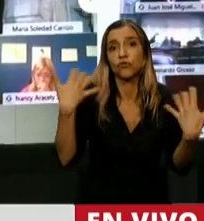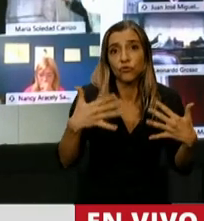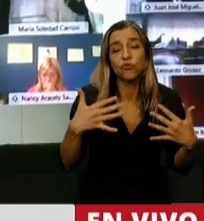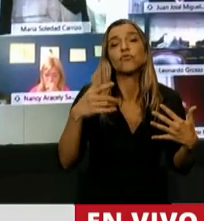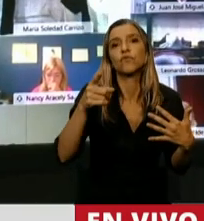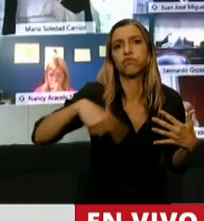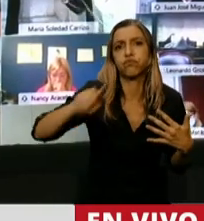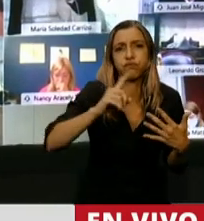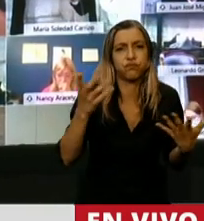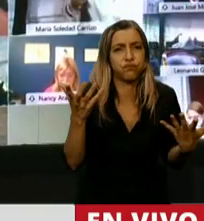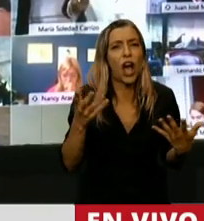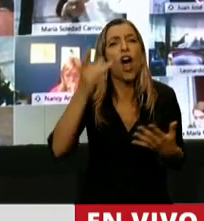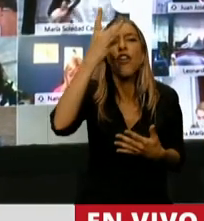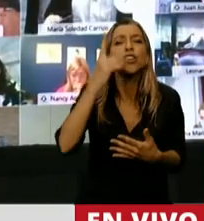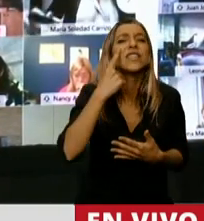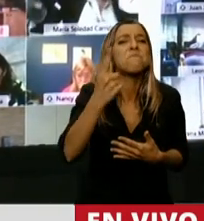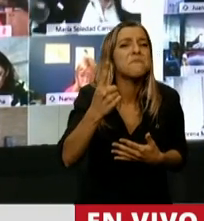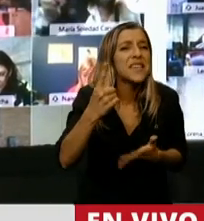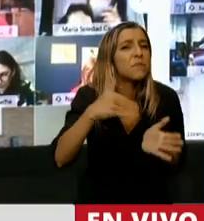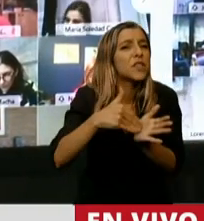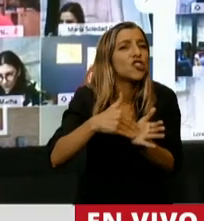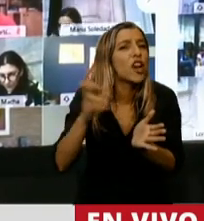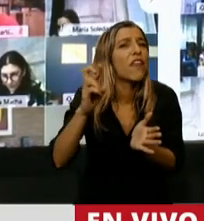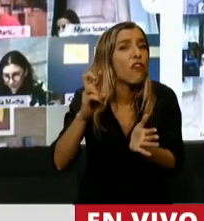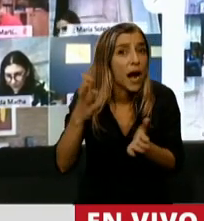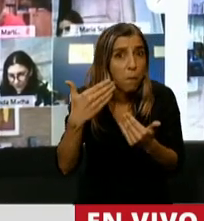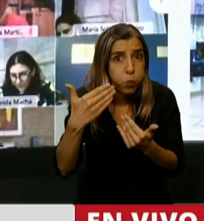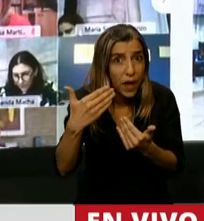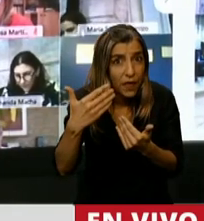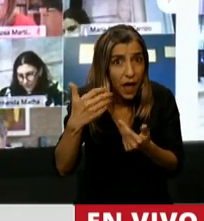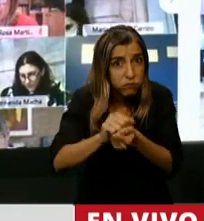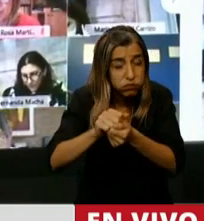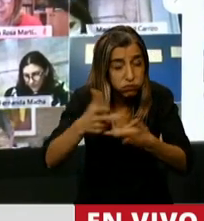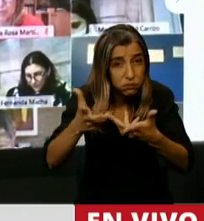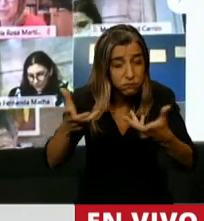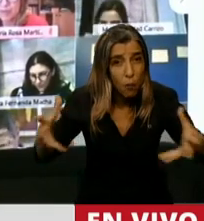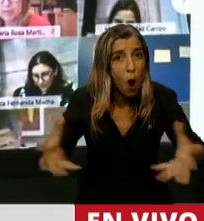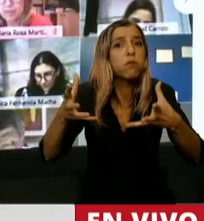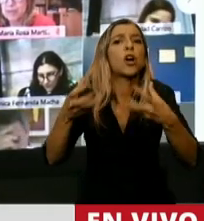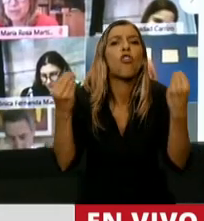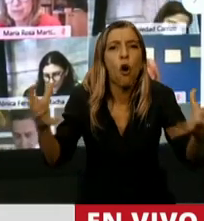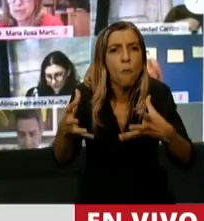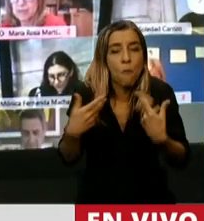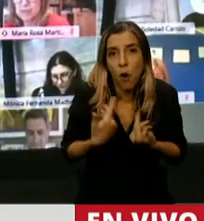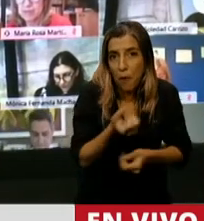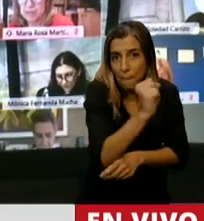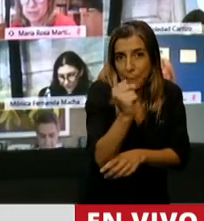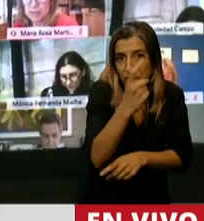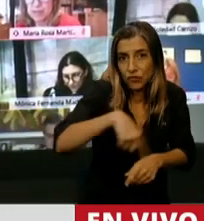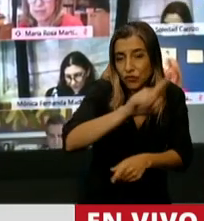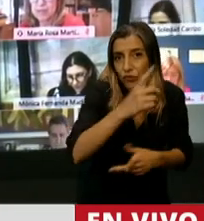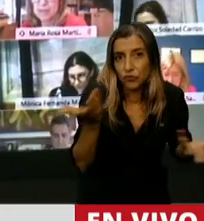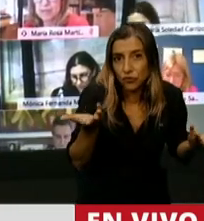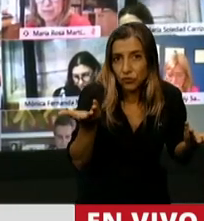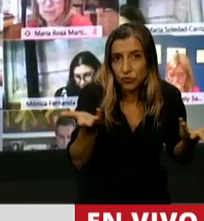¿alguien puede creer que emitir 12 mil millones de dólares es gratuito en cualquier parte? No, en Argentina menos, porque no hay demanda de pesos, como dijo bien Cristina